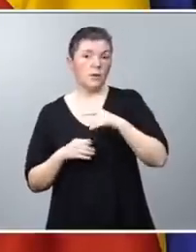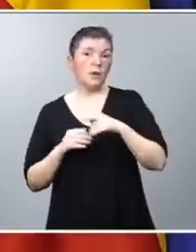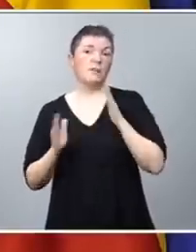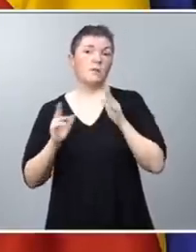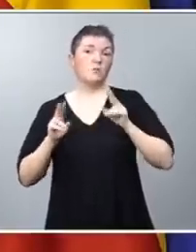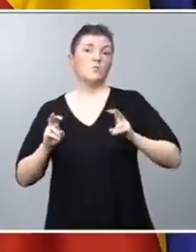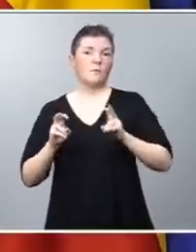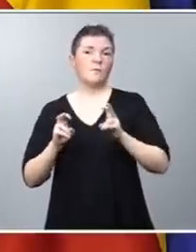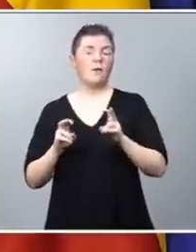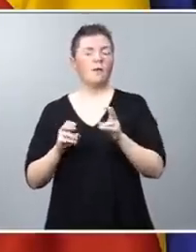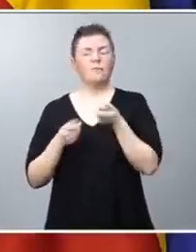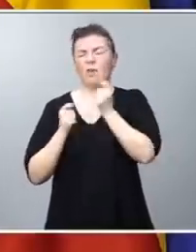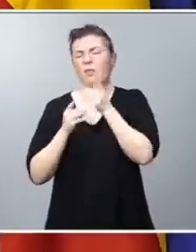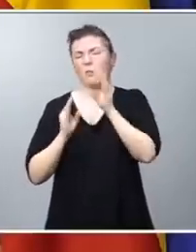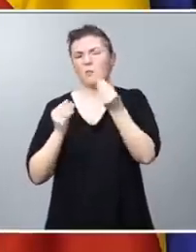mucho que aportar. Muchas gracias. Gracias.